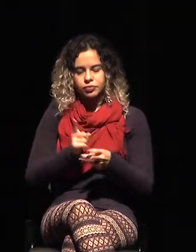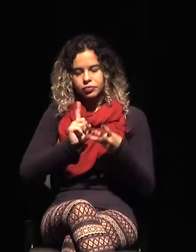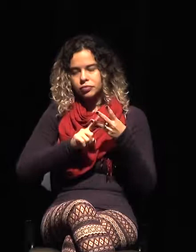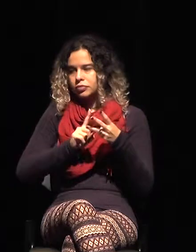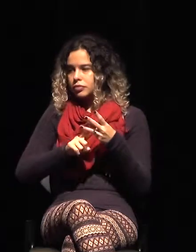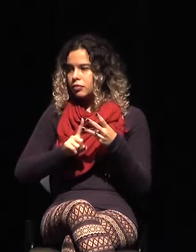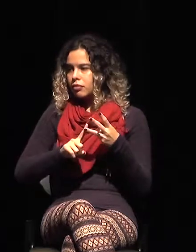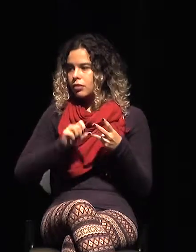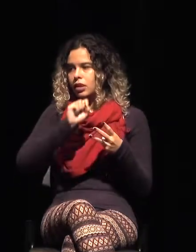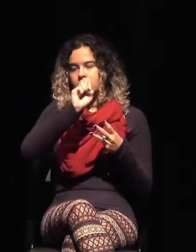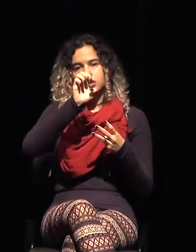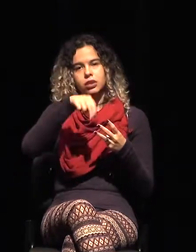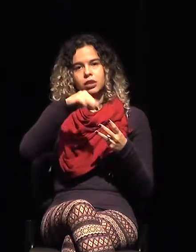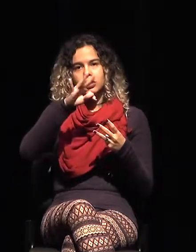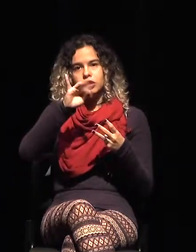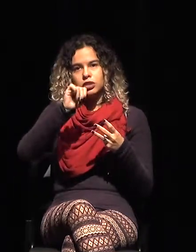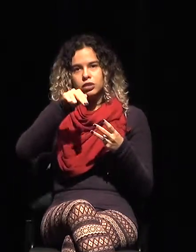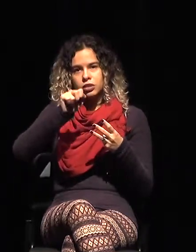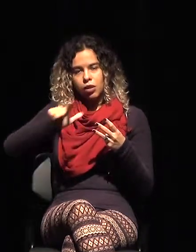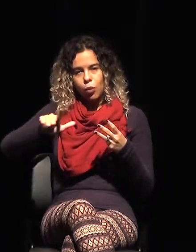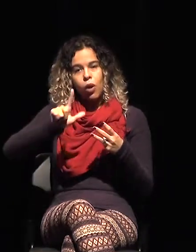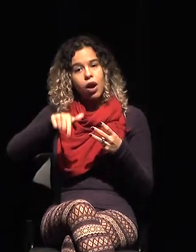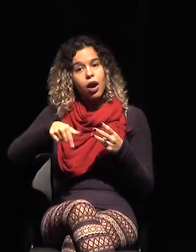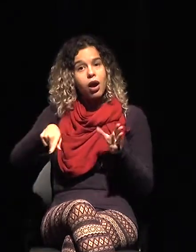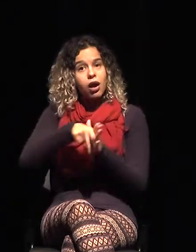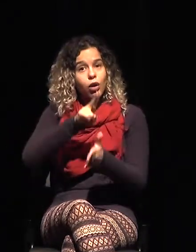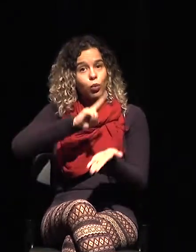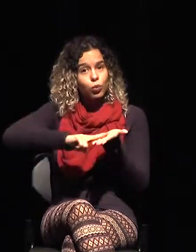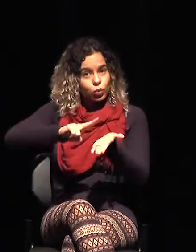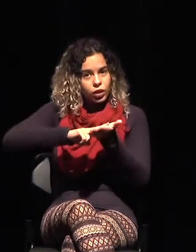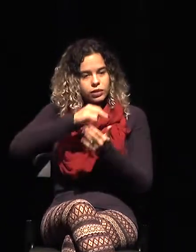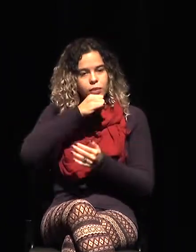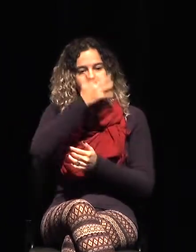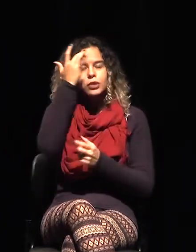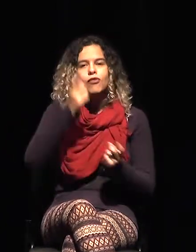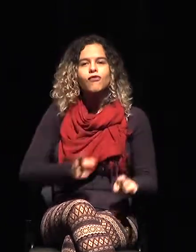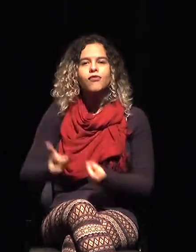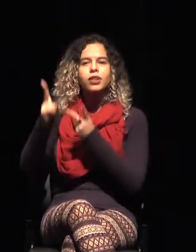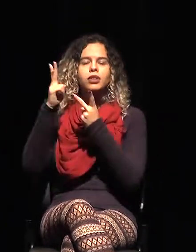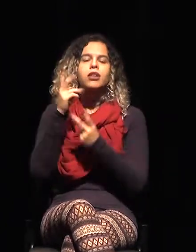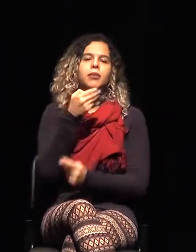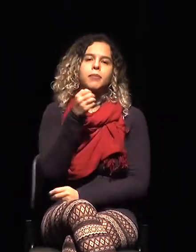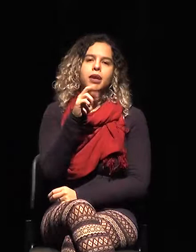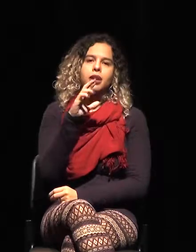vende un bien cultural en Mercado Libre, conseguimos hacer ese rastreo, esa identificación,